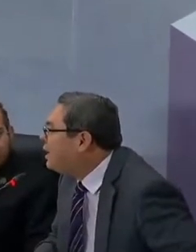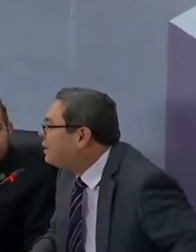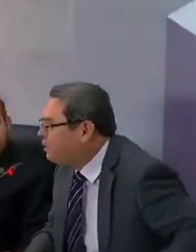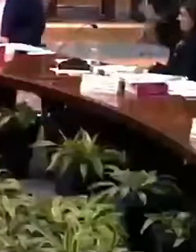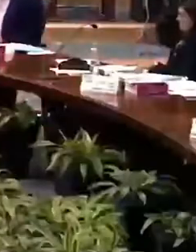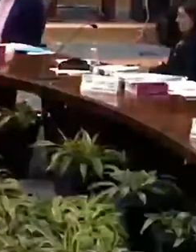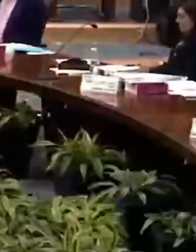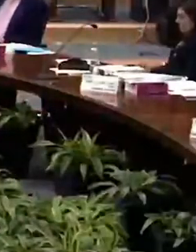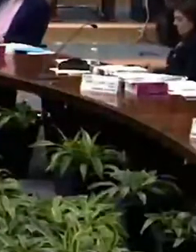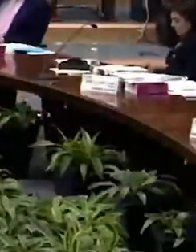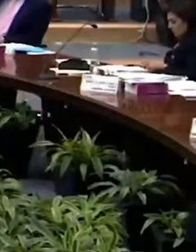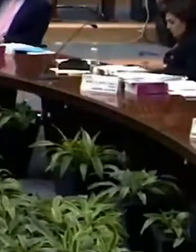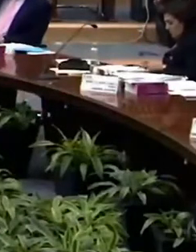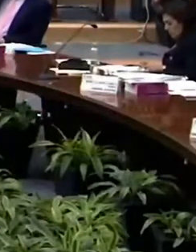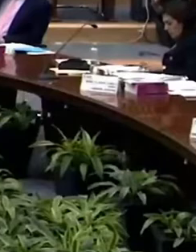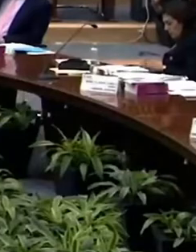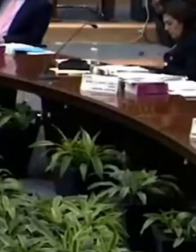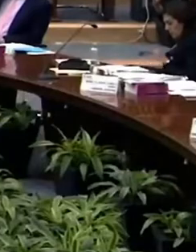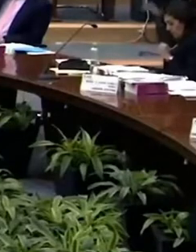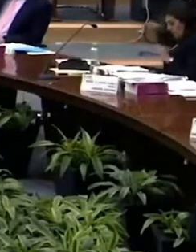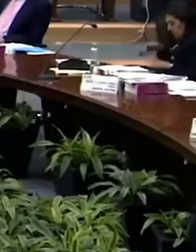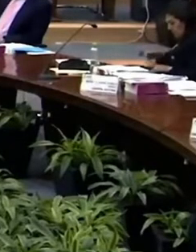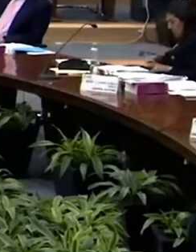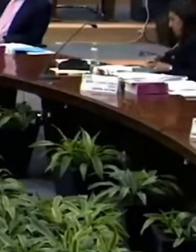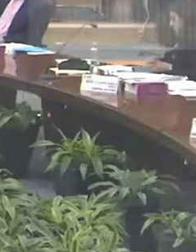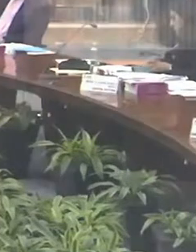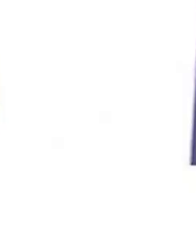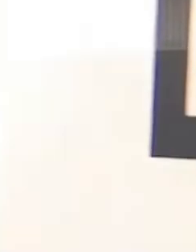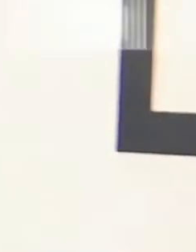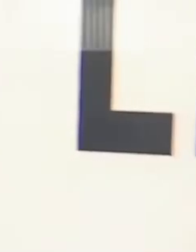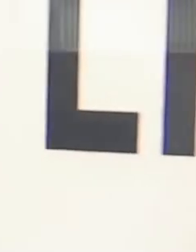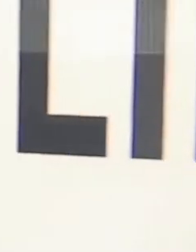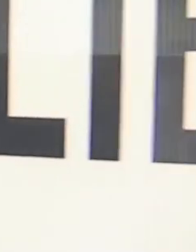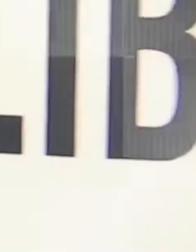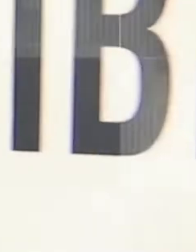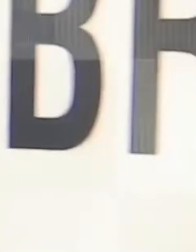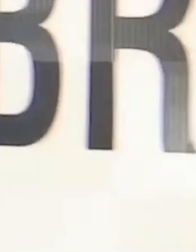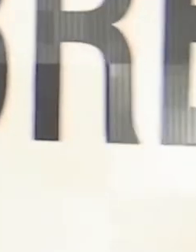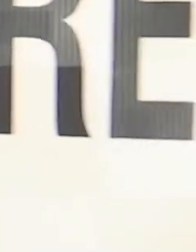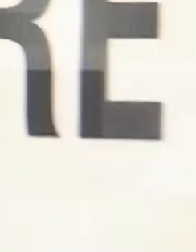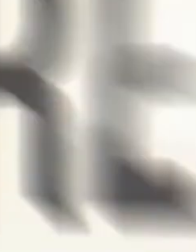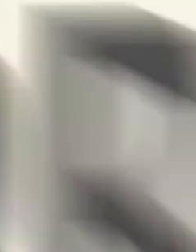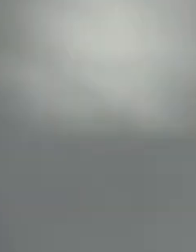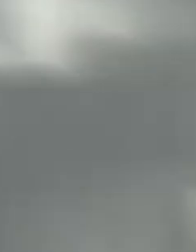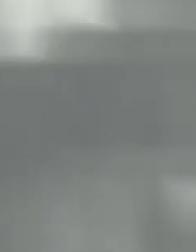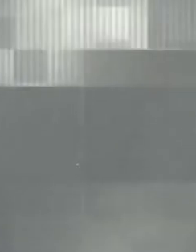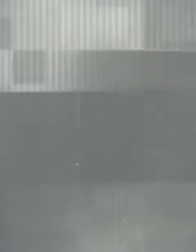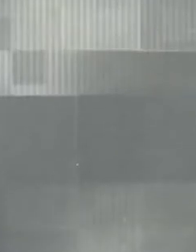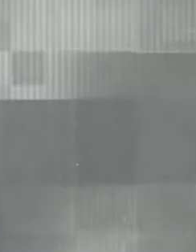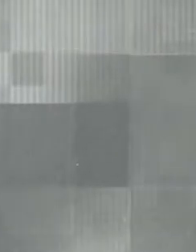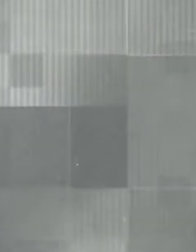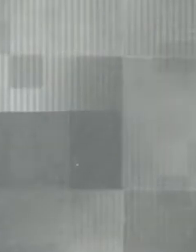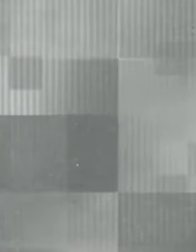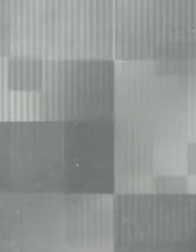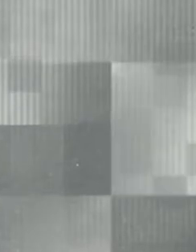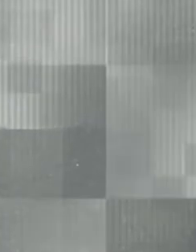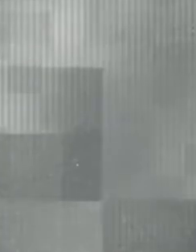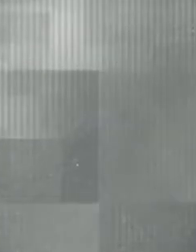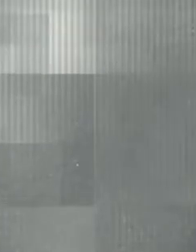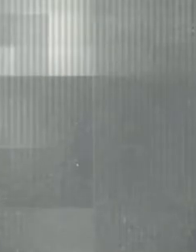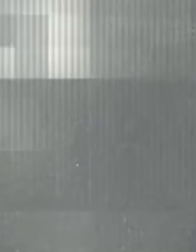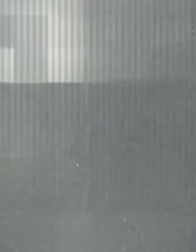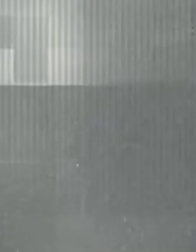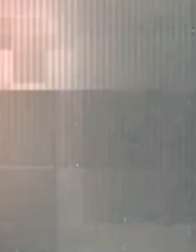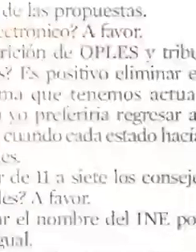República y todos los ejercicios de democracia directa previstas en la Constitución y leyes. 2.